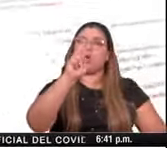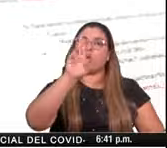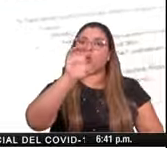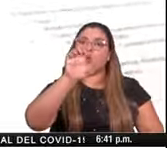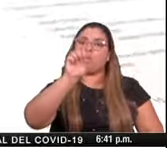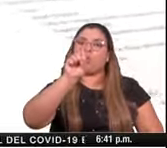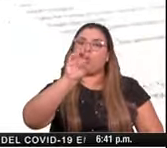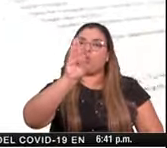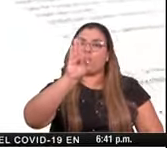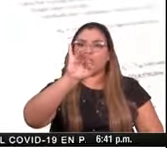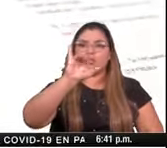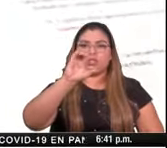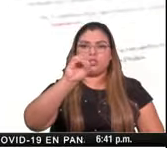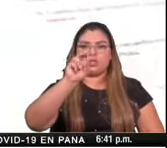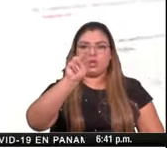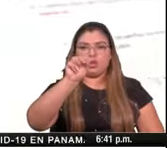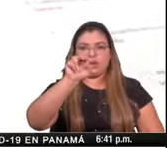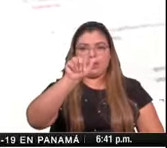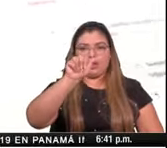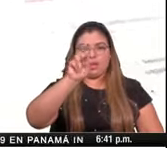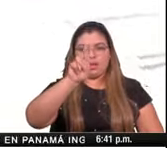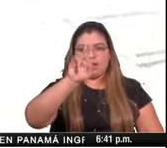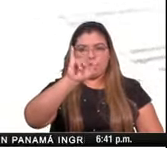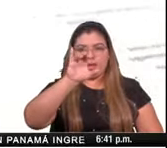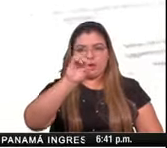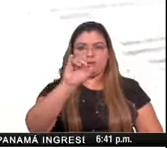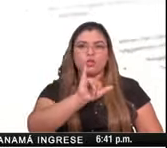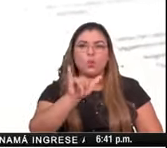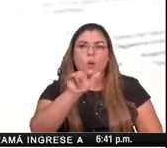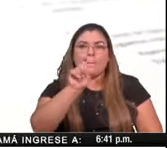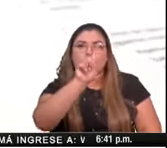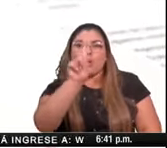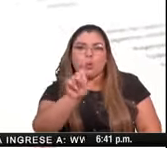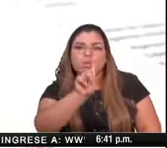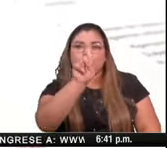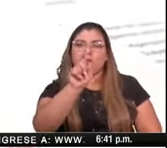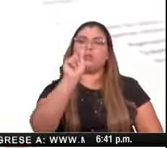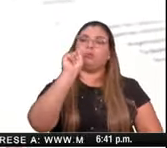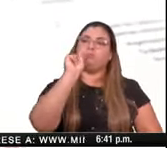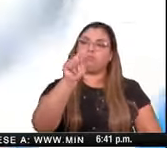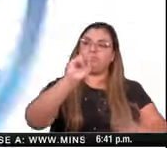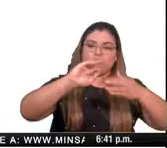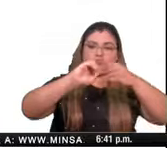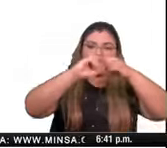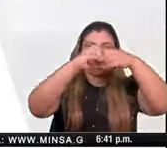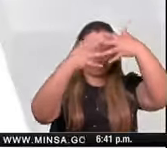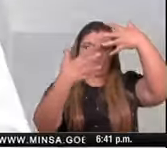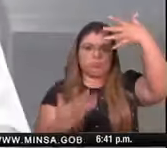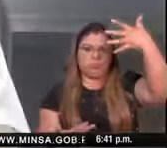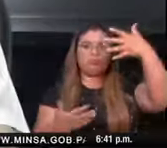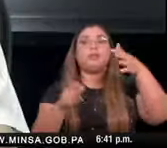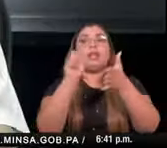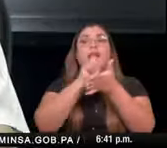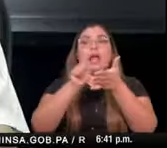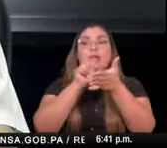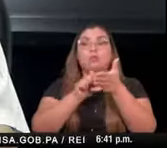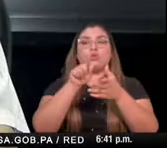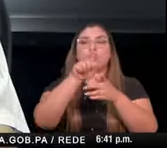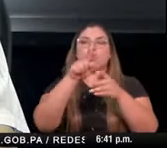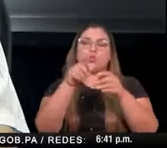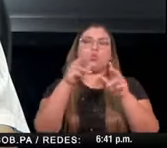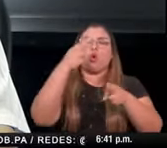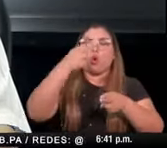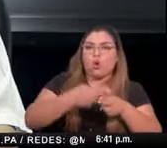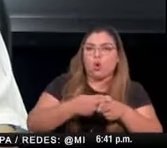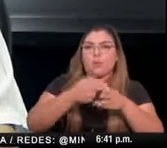digital apriete el botón que dice acceder aparece un formulario de registro en el cual usted va a ingresar sus